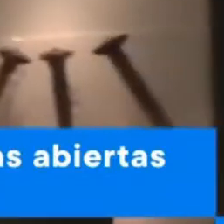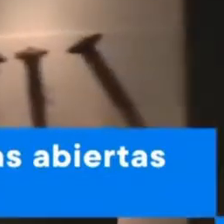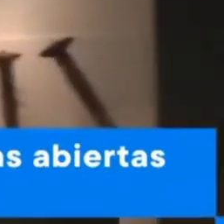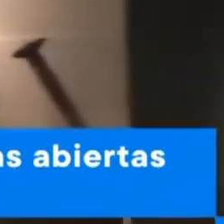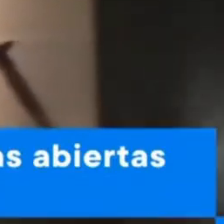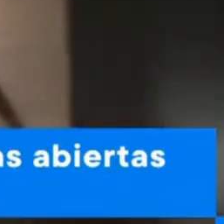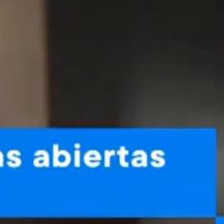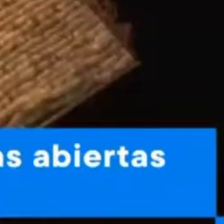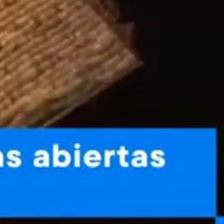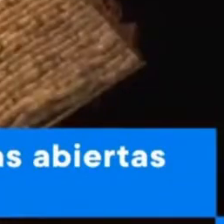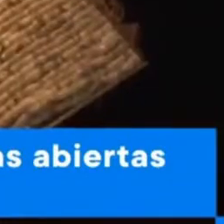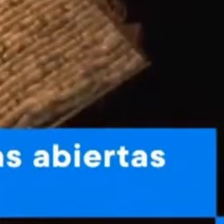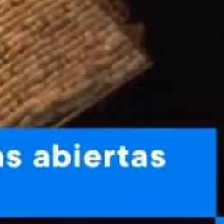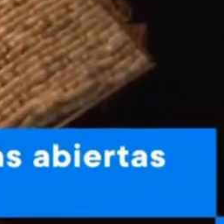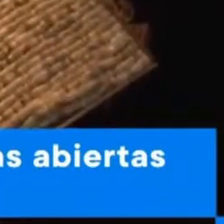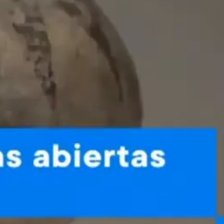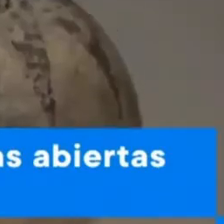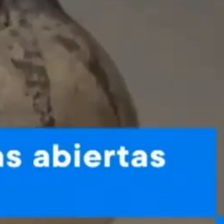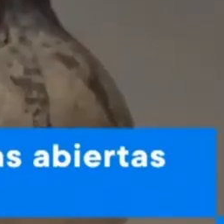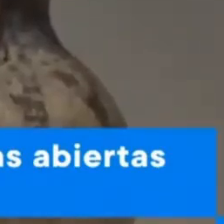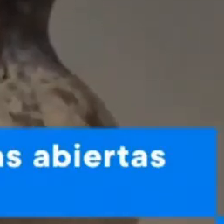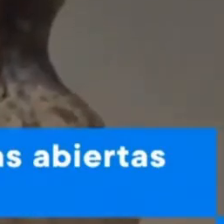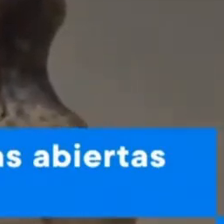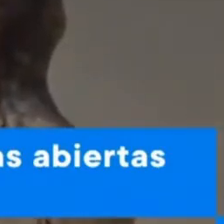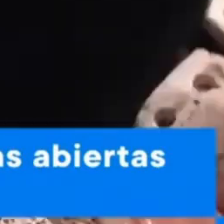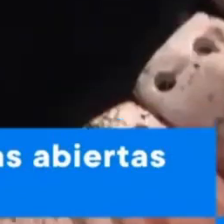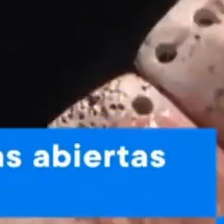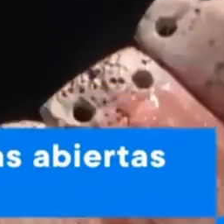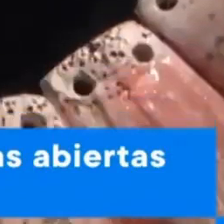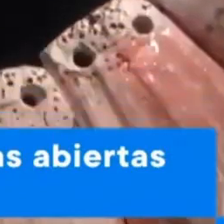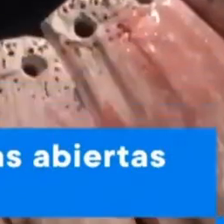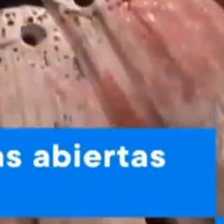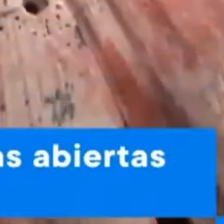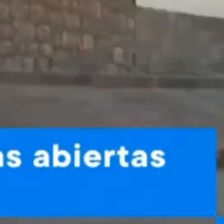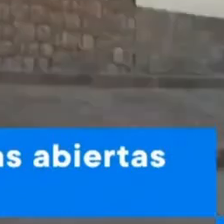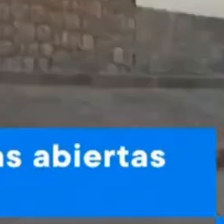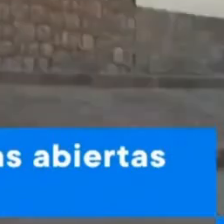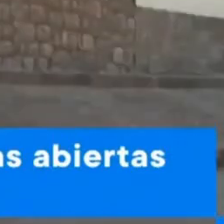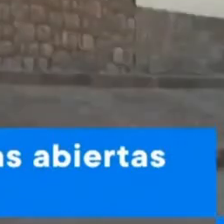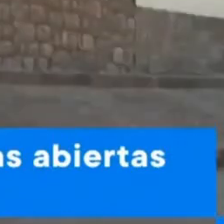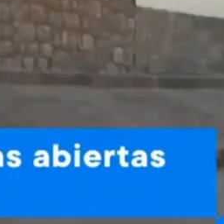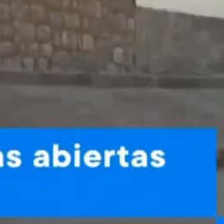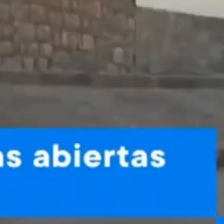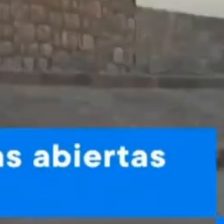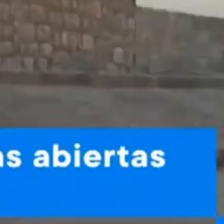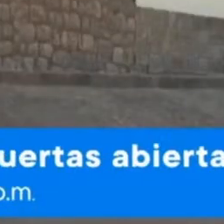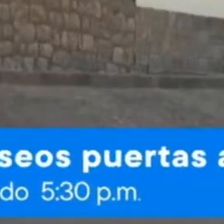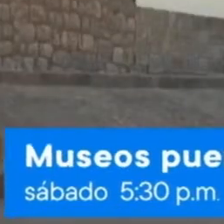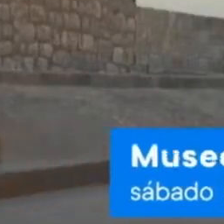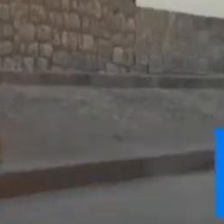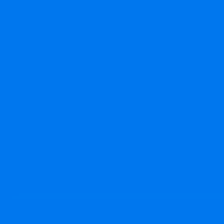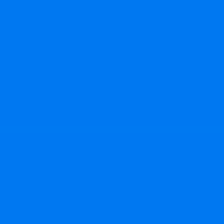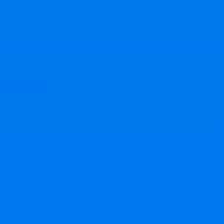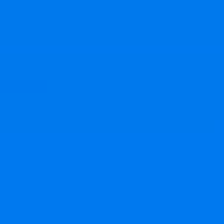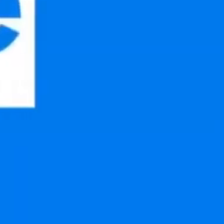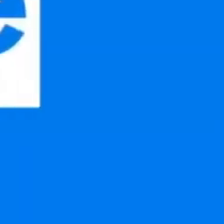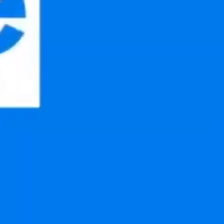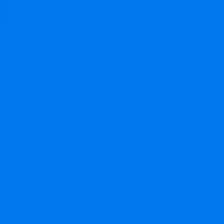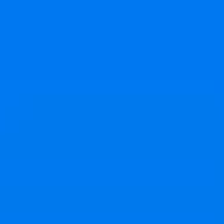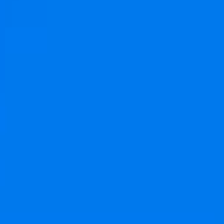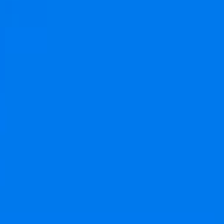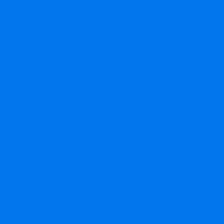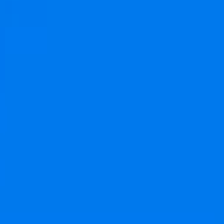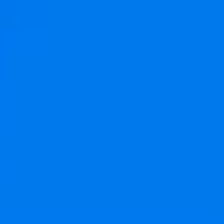una importante colección de arte prehispánico. Esto es Museos Puertas Abiertas.